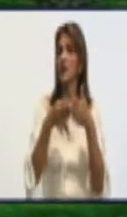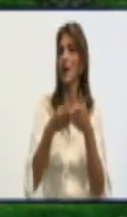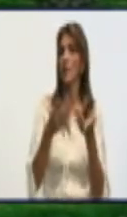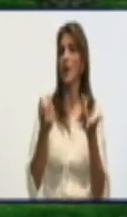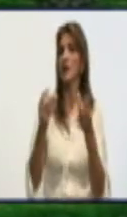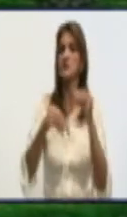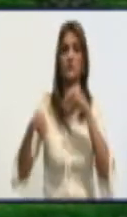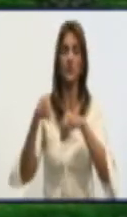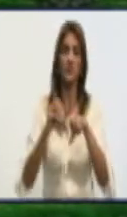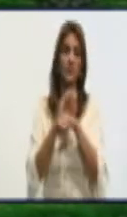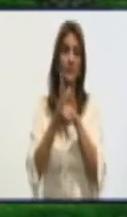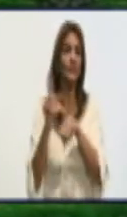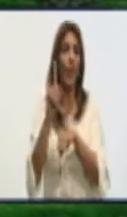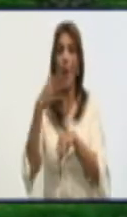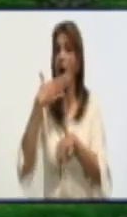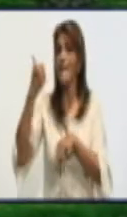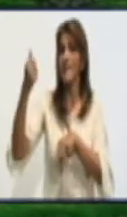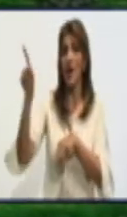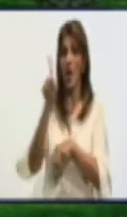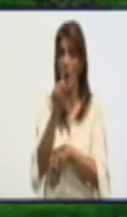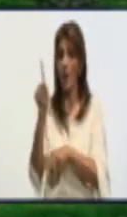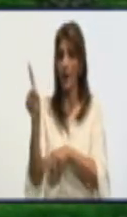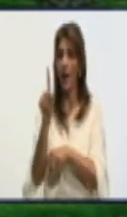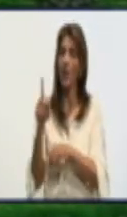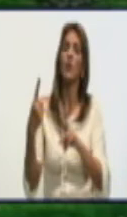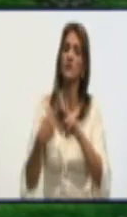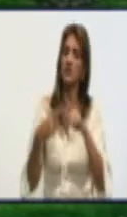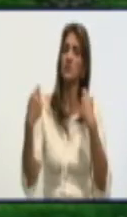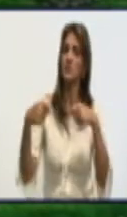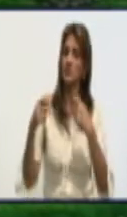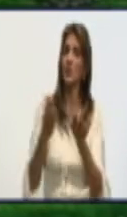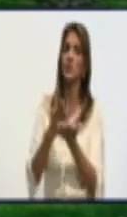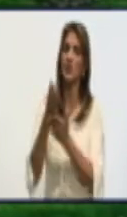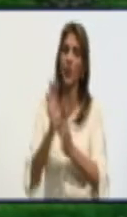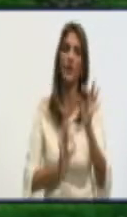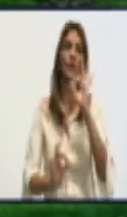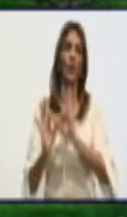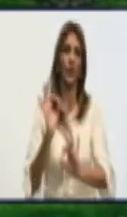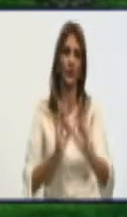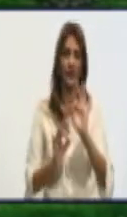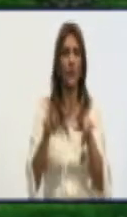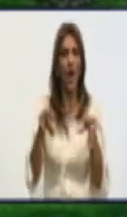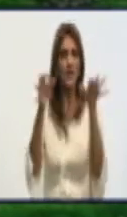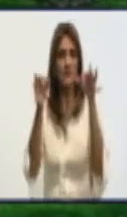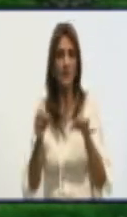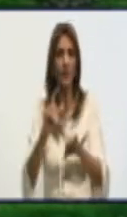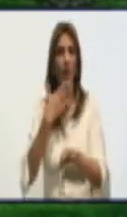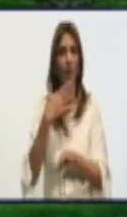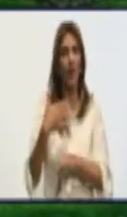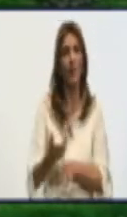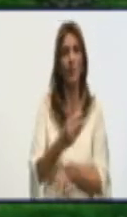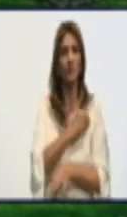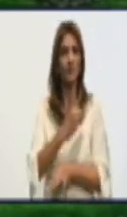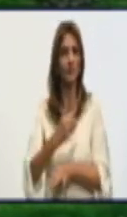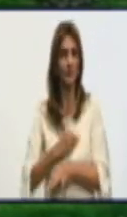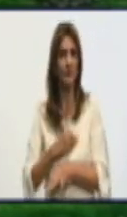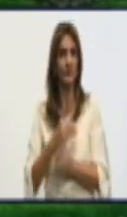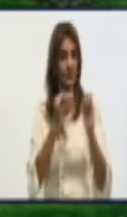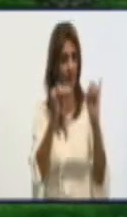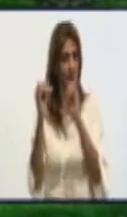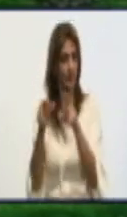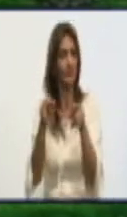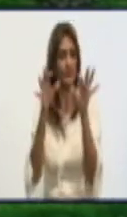y que hay que seguirse cuidando, como acaba de decirnos la doctora Kenia González Medina, jefa de atención médica en la Dirección